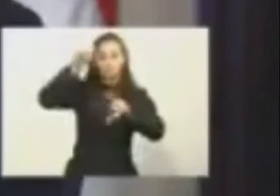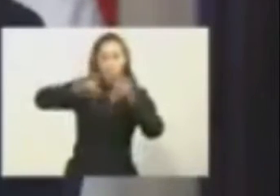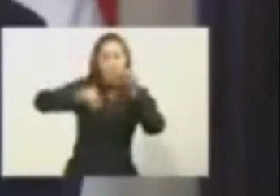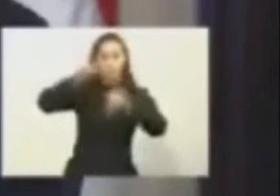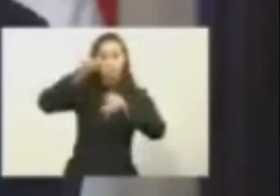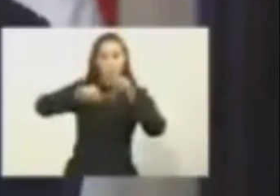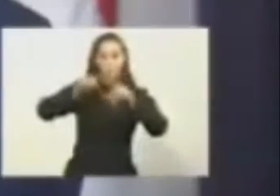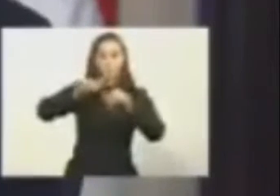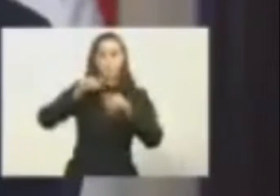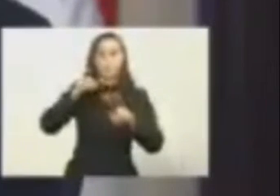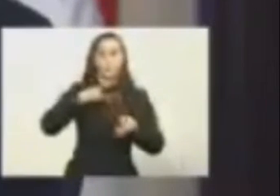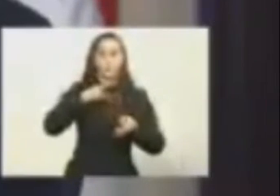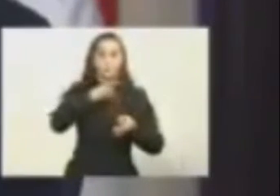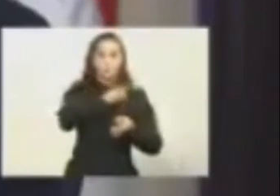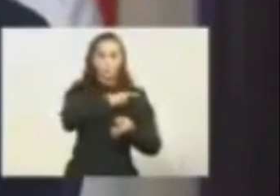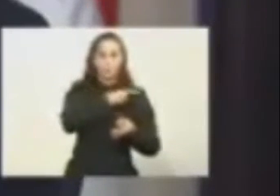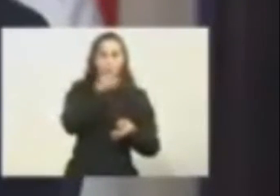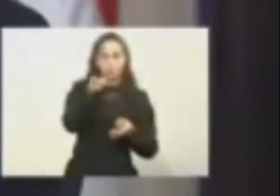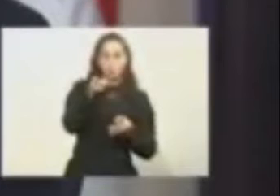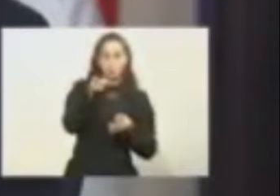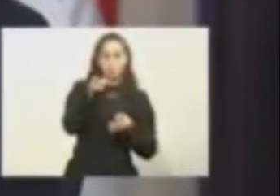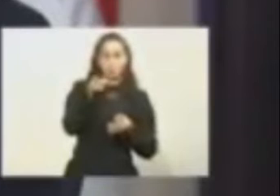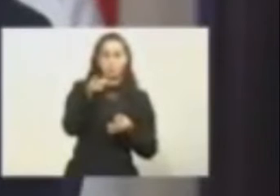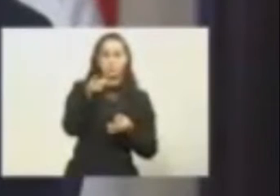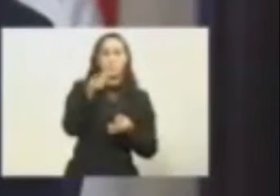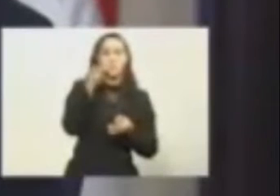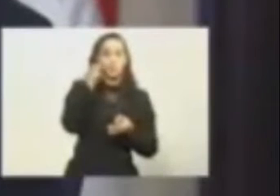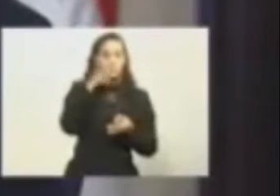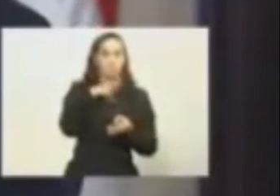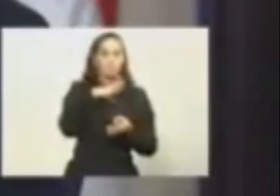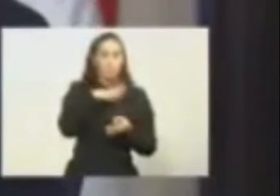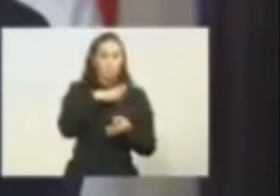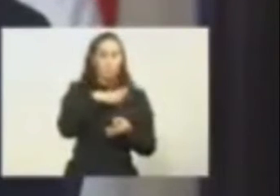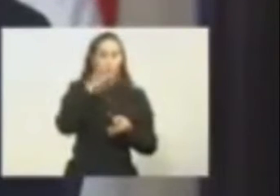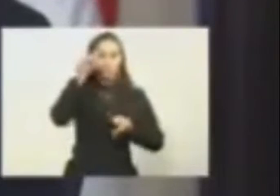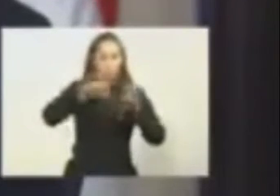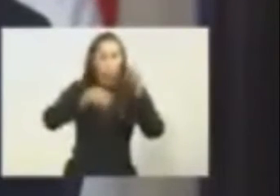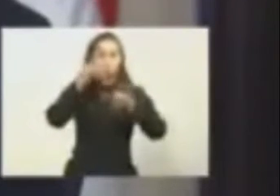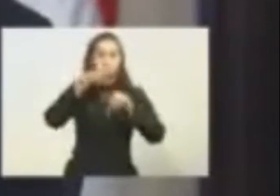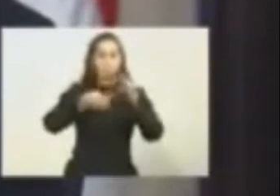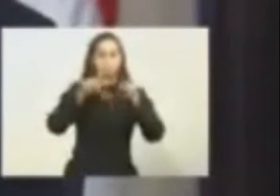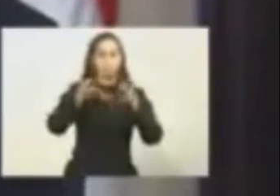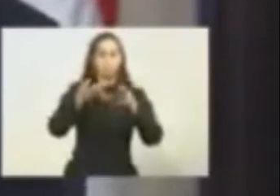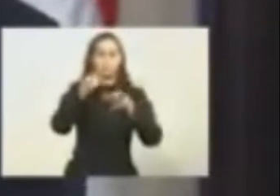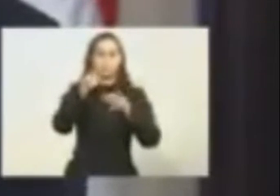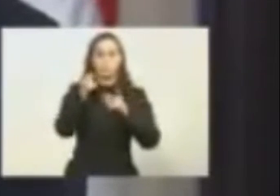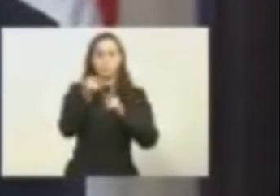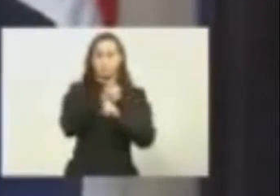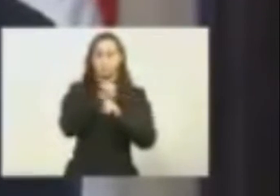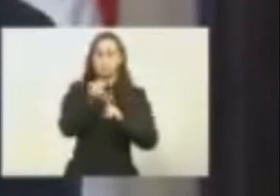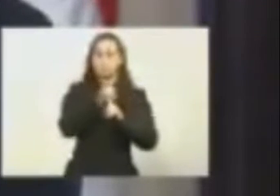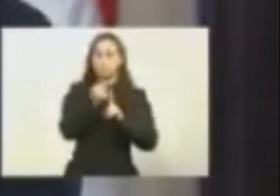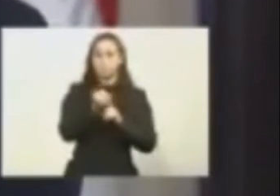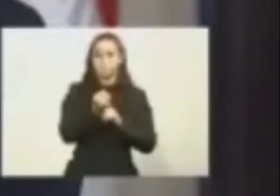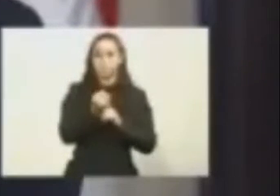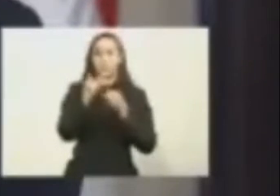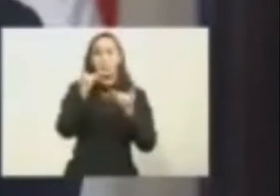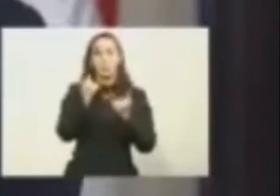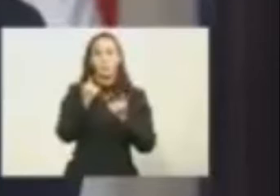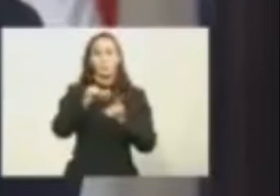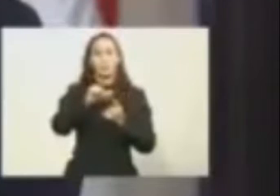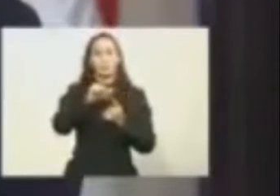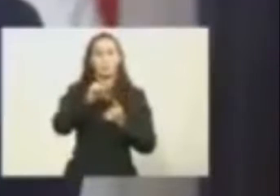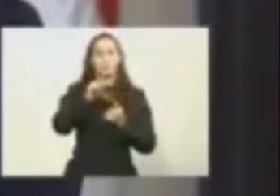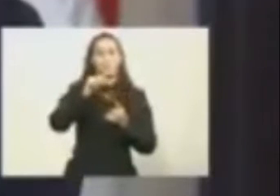al diputado. Y yo lo veo eso muy bien. Tiene que someterlo por esas acciones. Pero en que se refiere al partido,